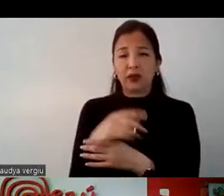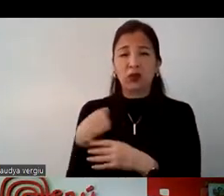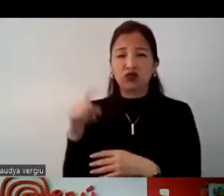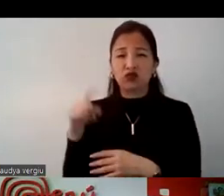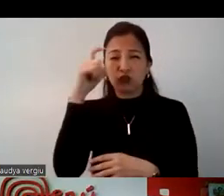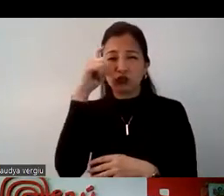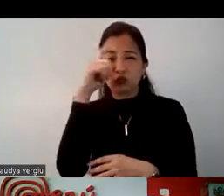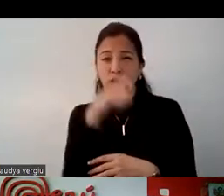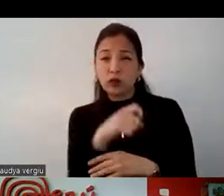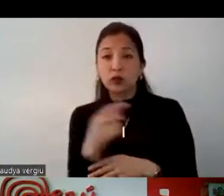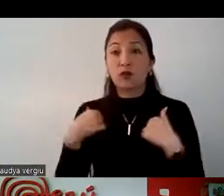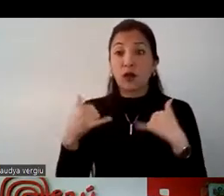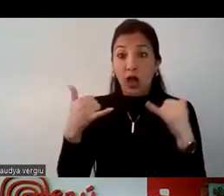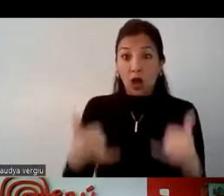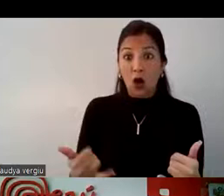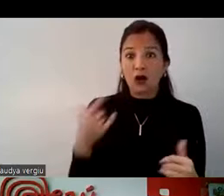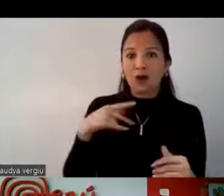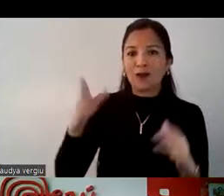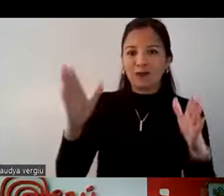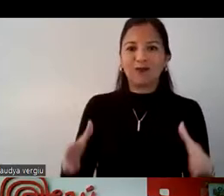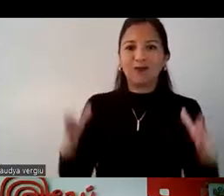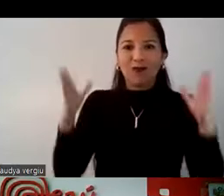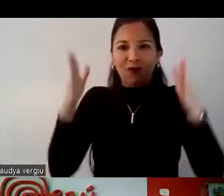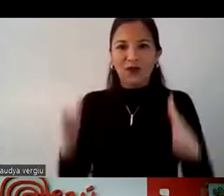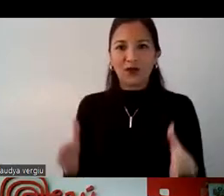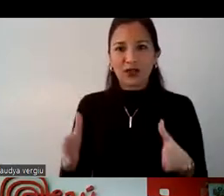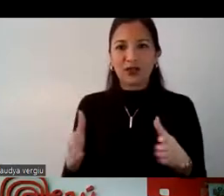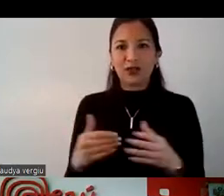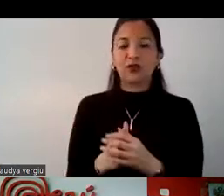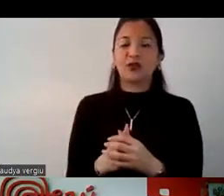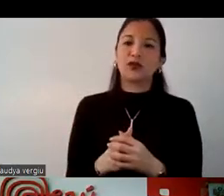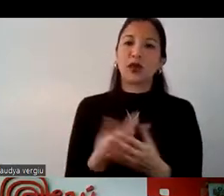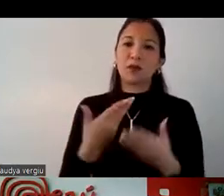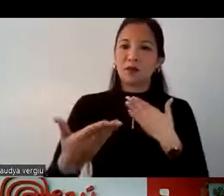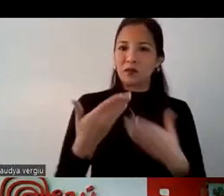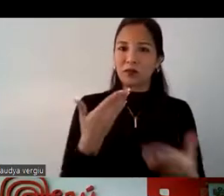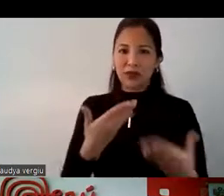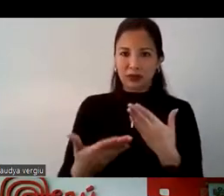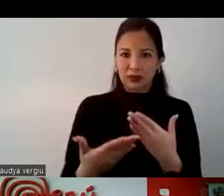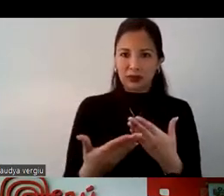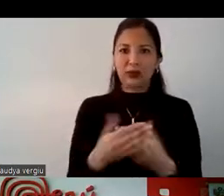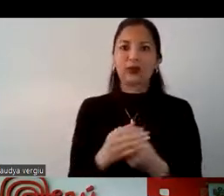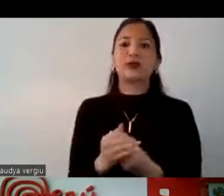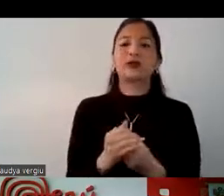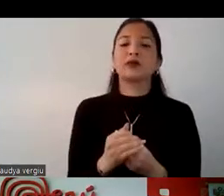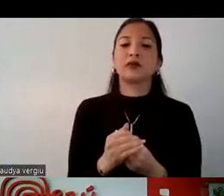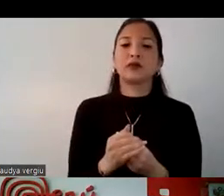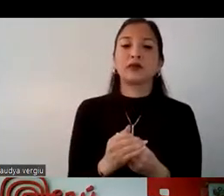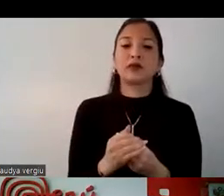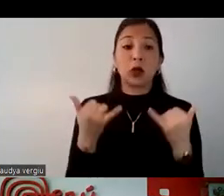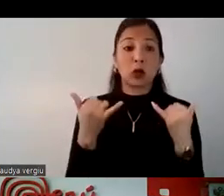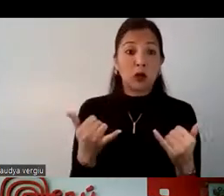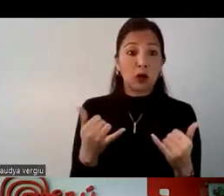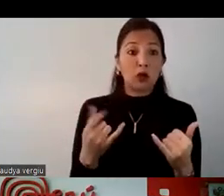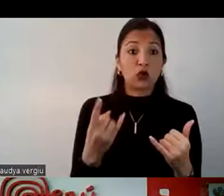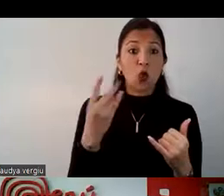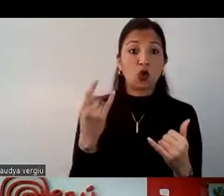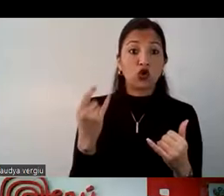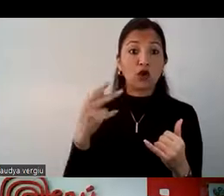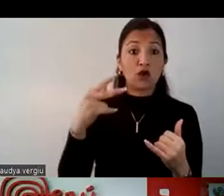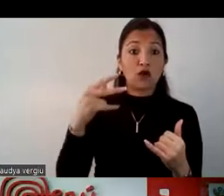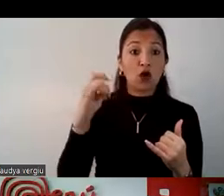y ahora ya estamos pasando a tema 100% presencial, ¿ok? Vamos a tener workshop flujo